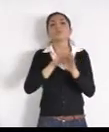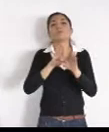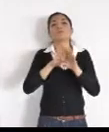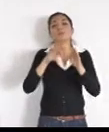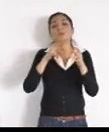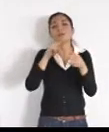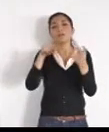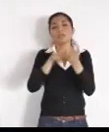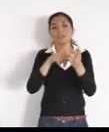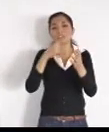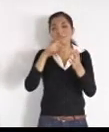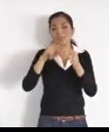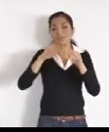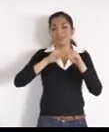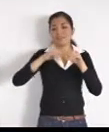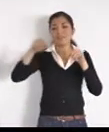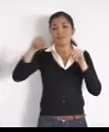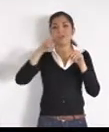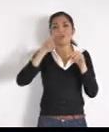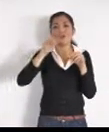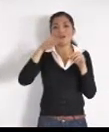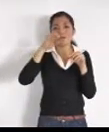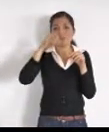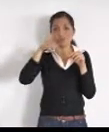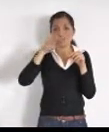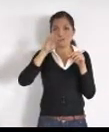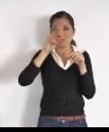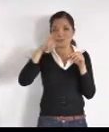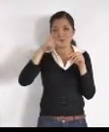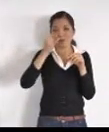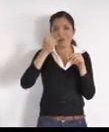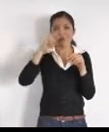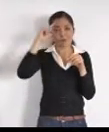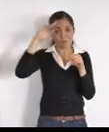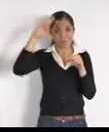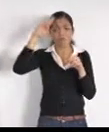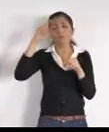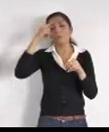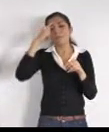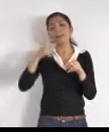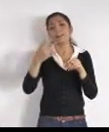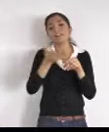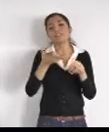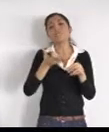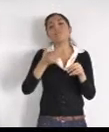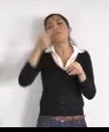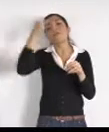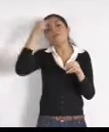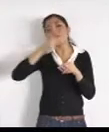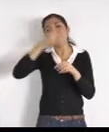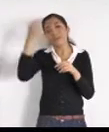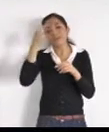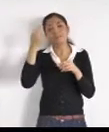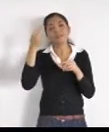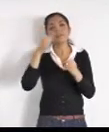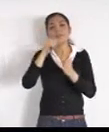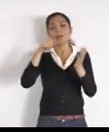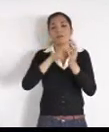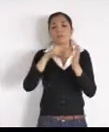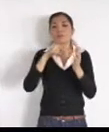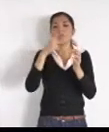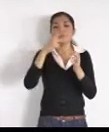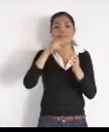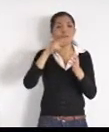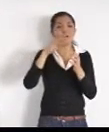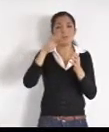utilizar al máximo la calle prolongación Colón, o en este sentido ya, camino de la